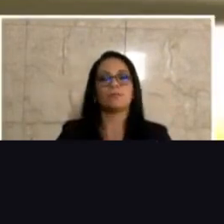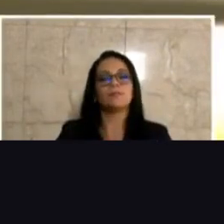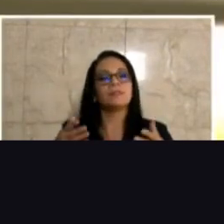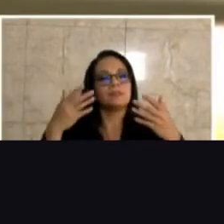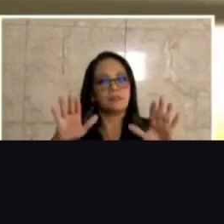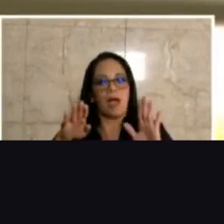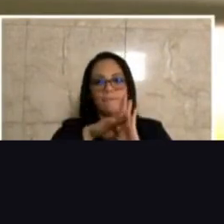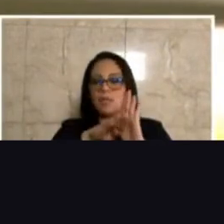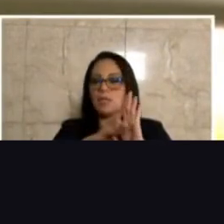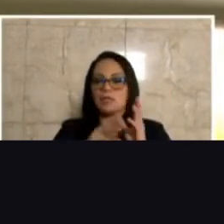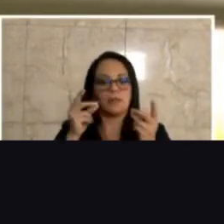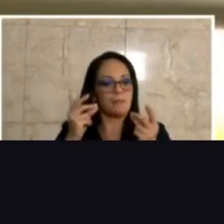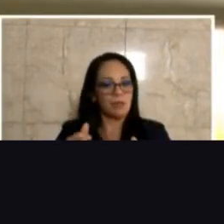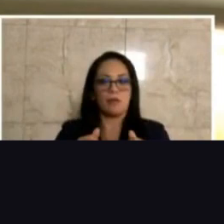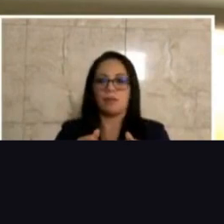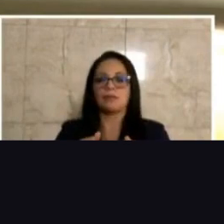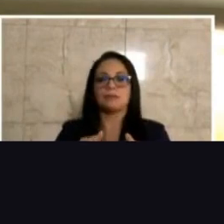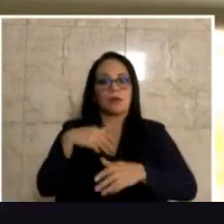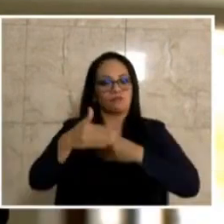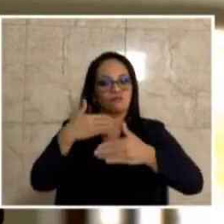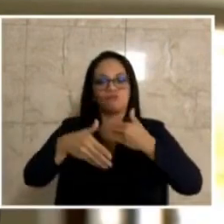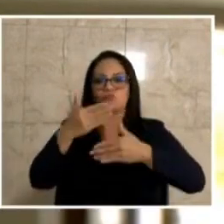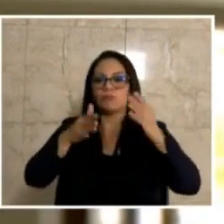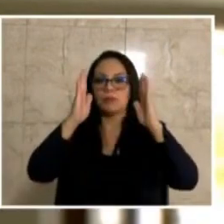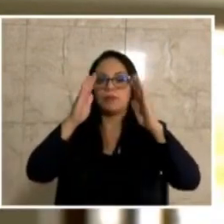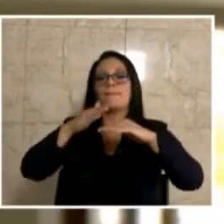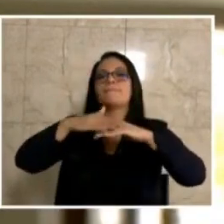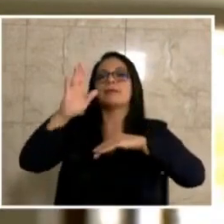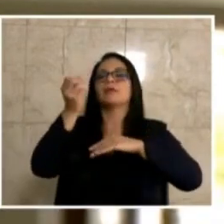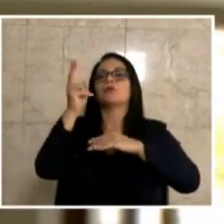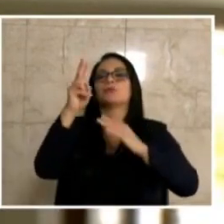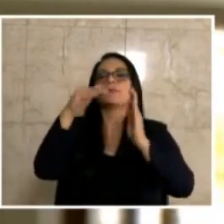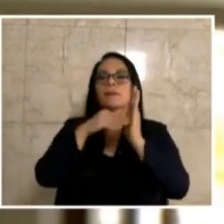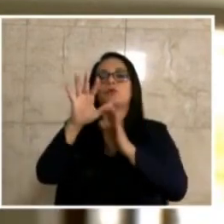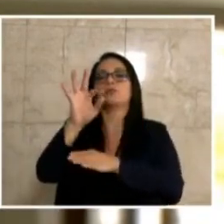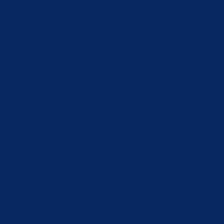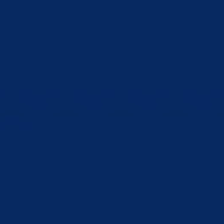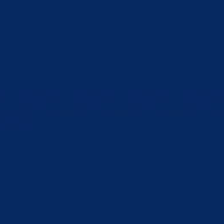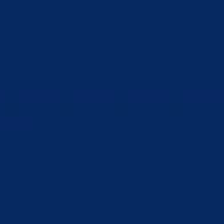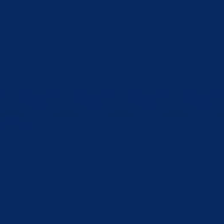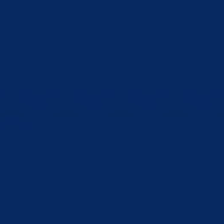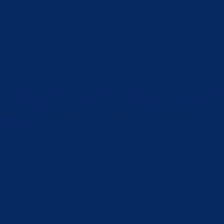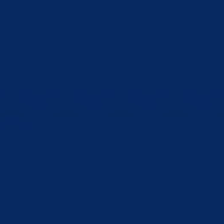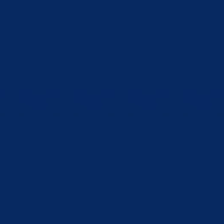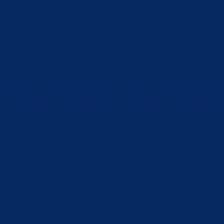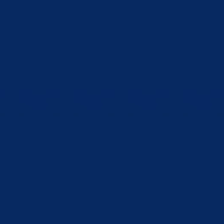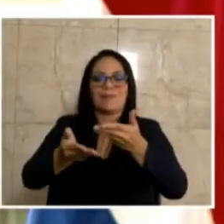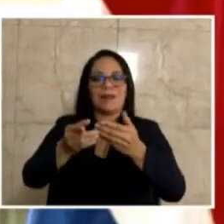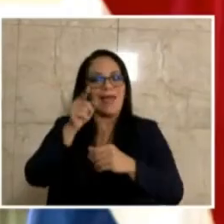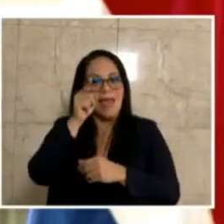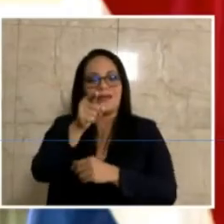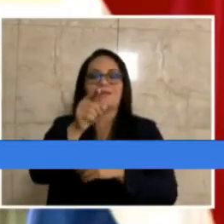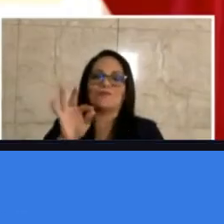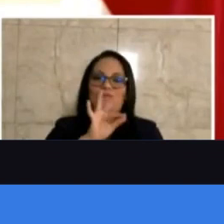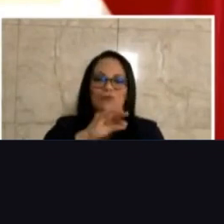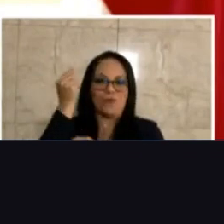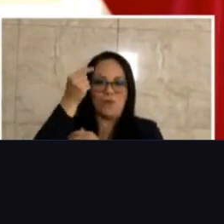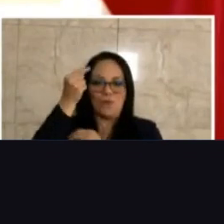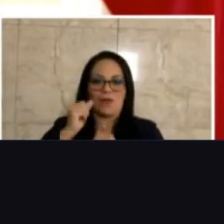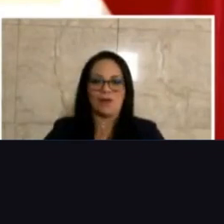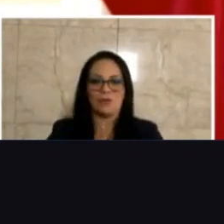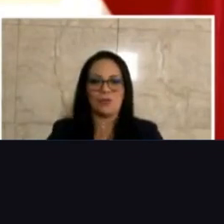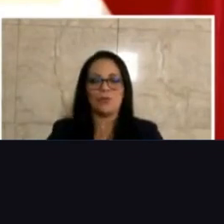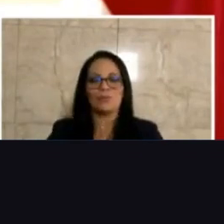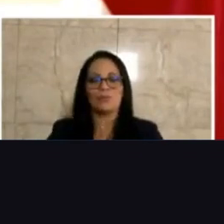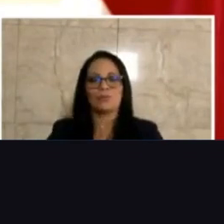las medidas inmediatas para proceder con la atención de más de 12.900 personas. El Hospital de